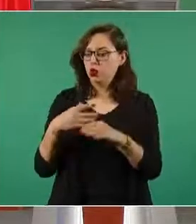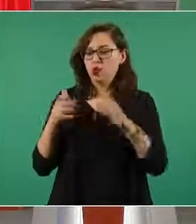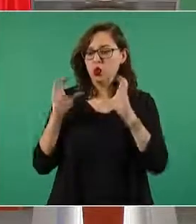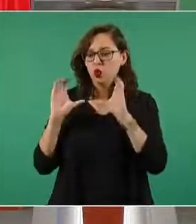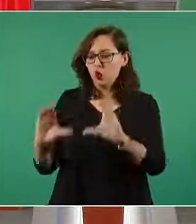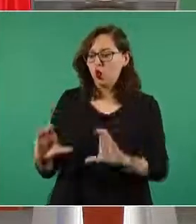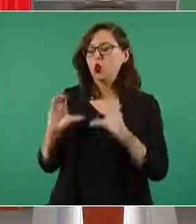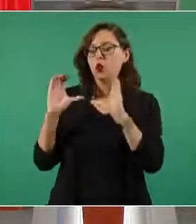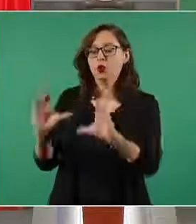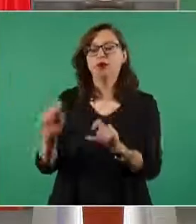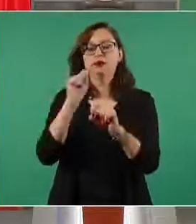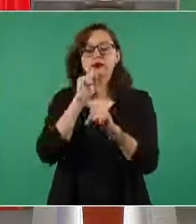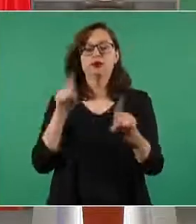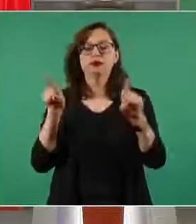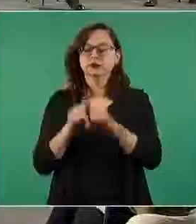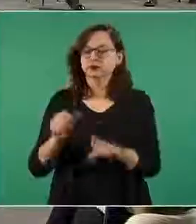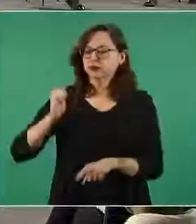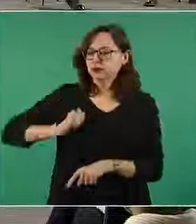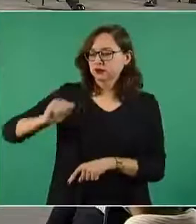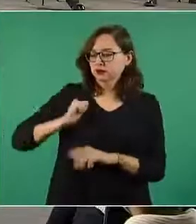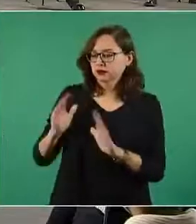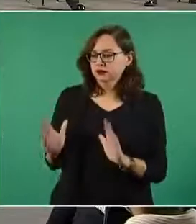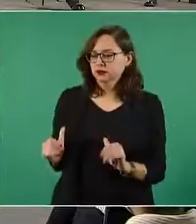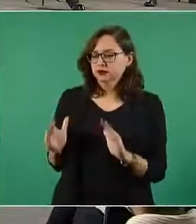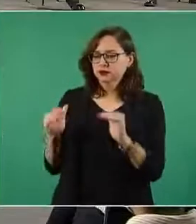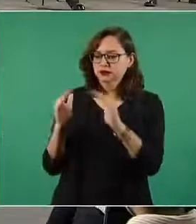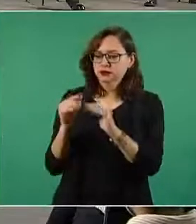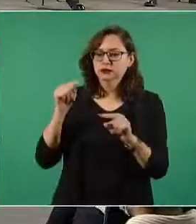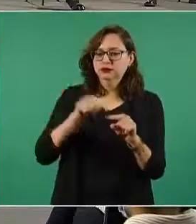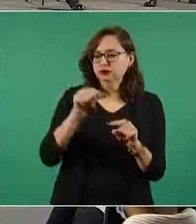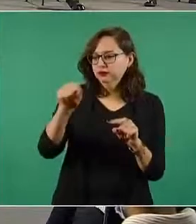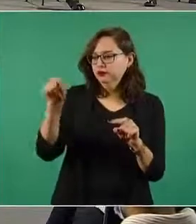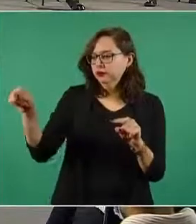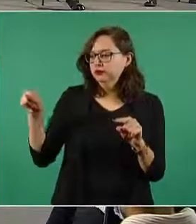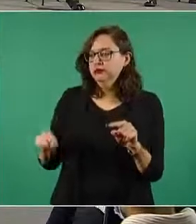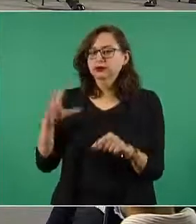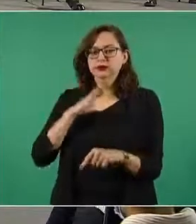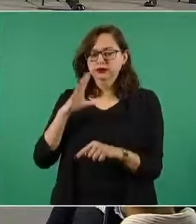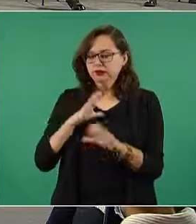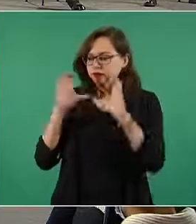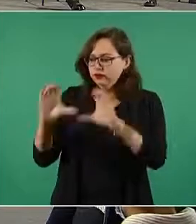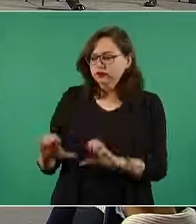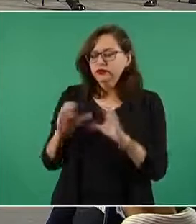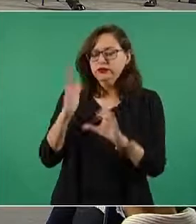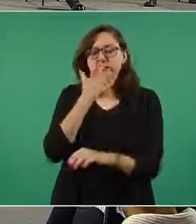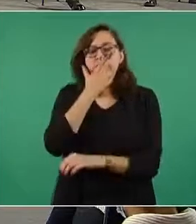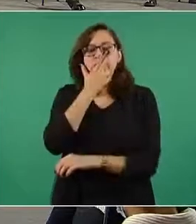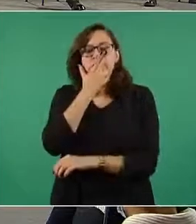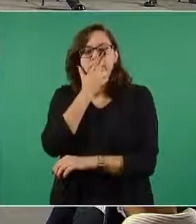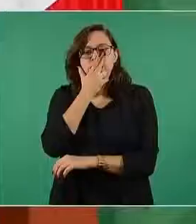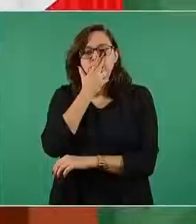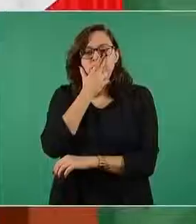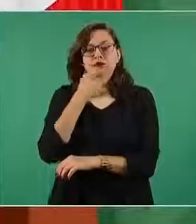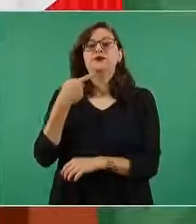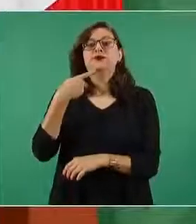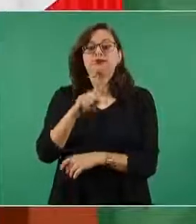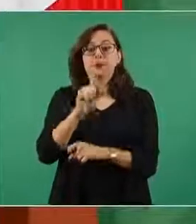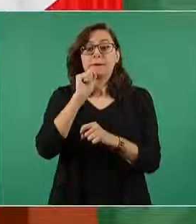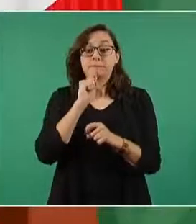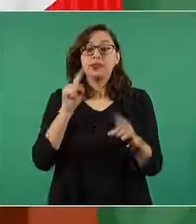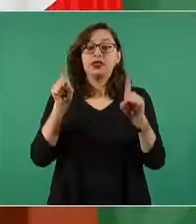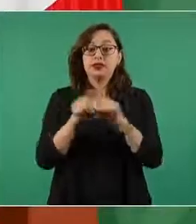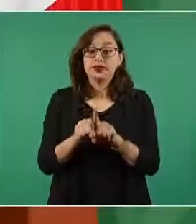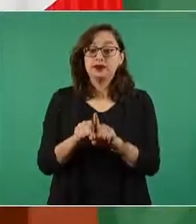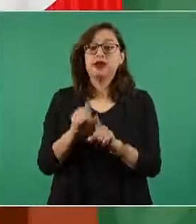en los cinco estados del Tren Maya pero también el aeropuerto de